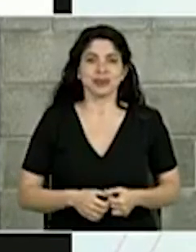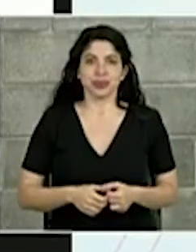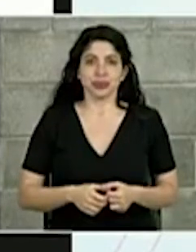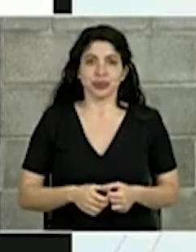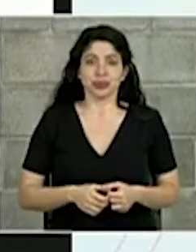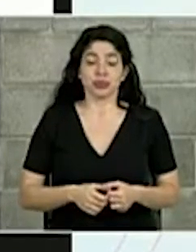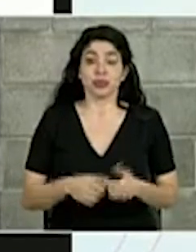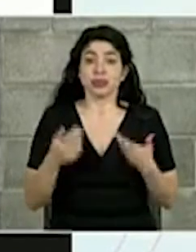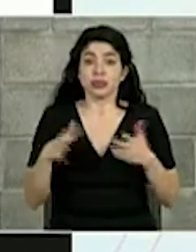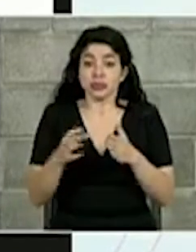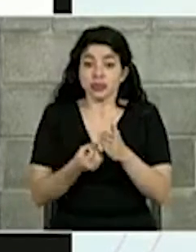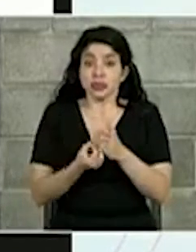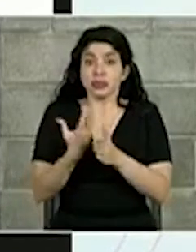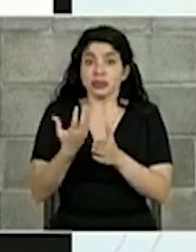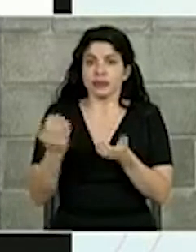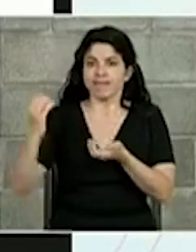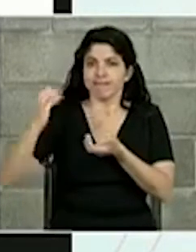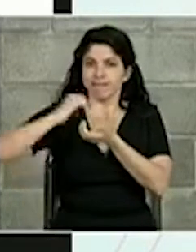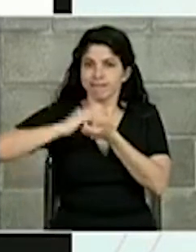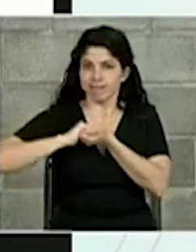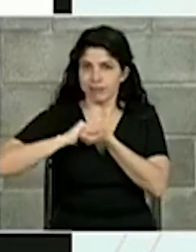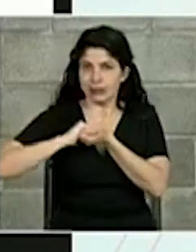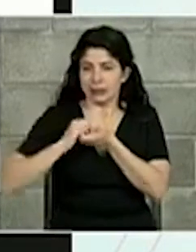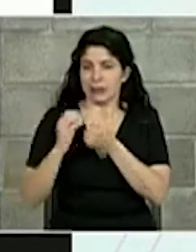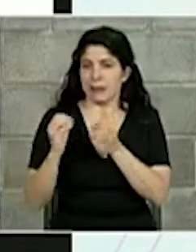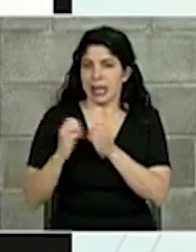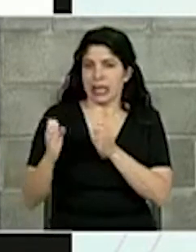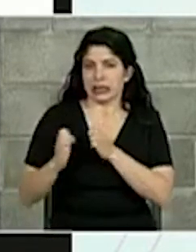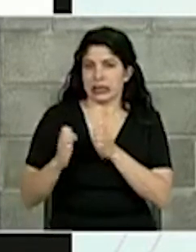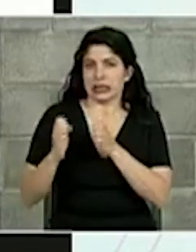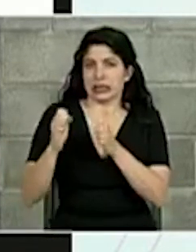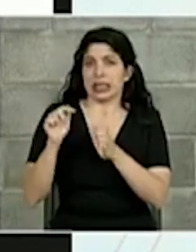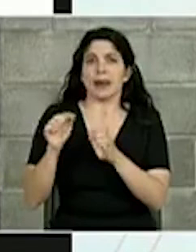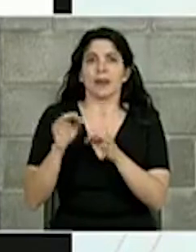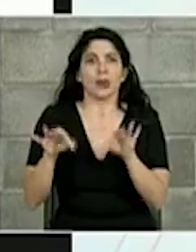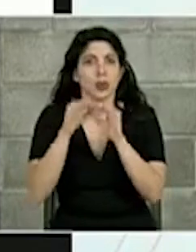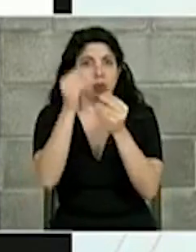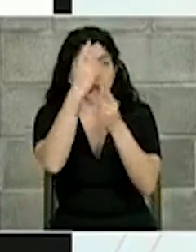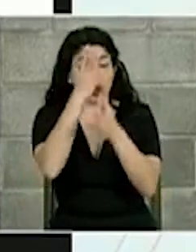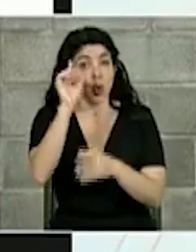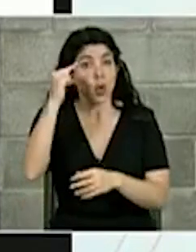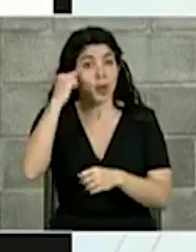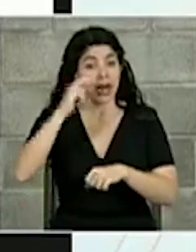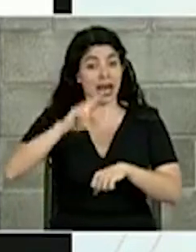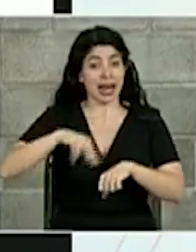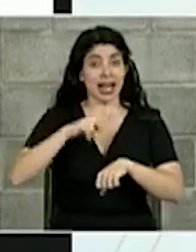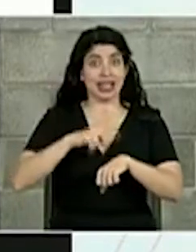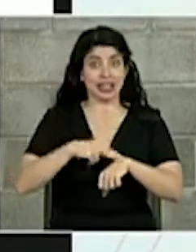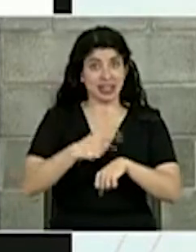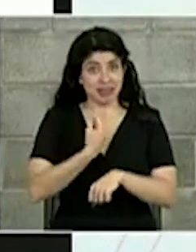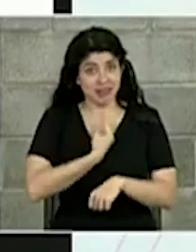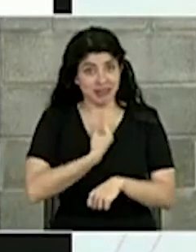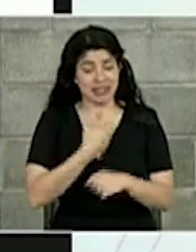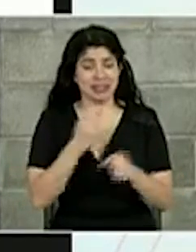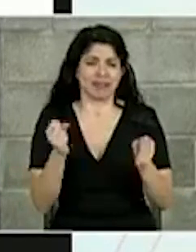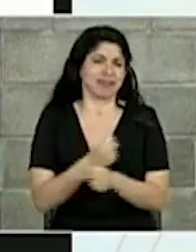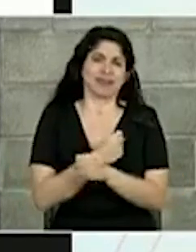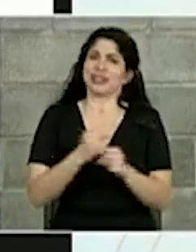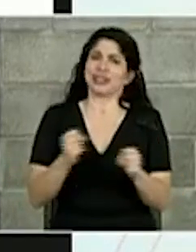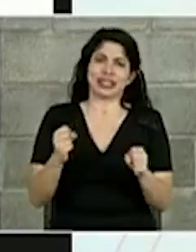Se han generado alianzas estratégicas. Esto es importante decirlo, el gobierno nacional no lo saca adelante solo.